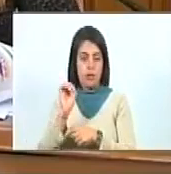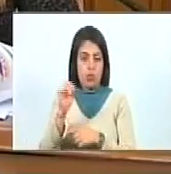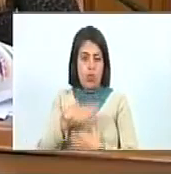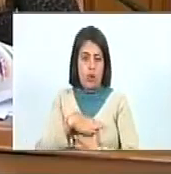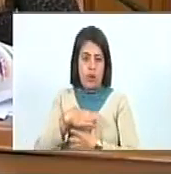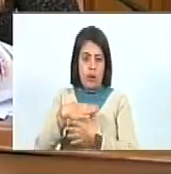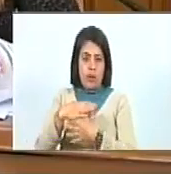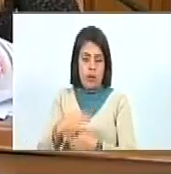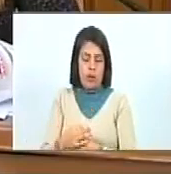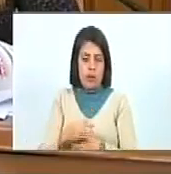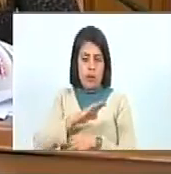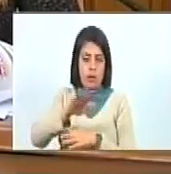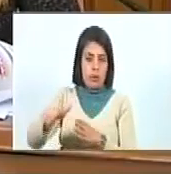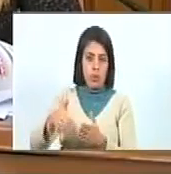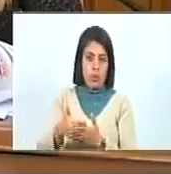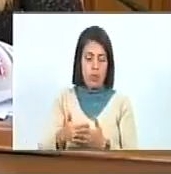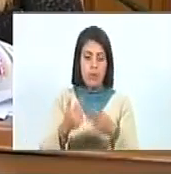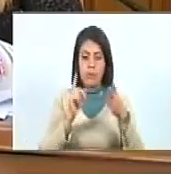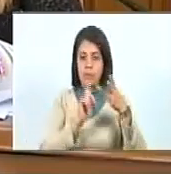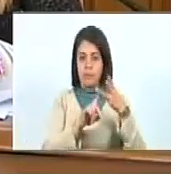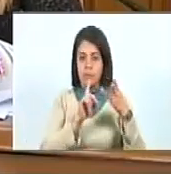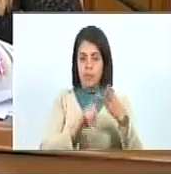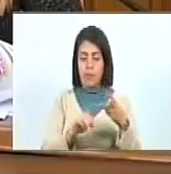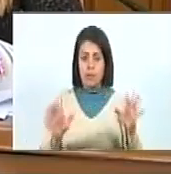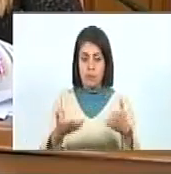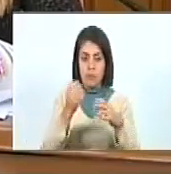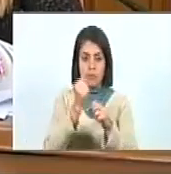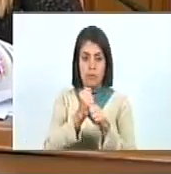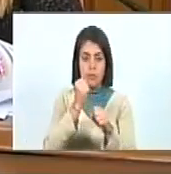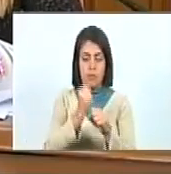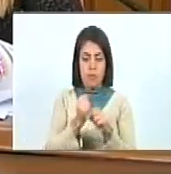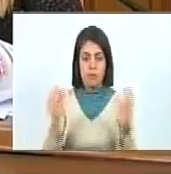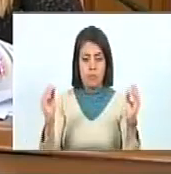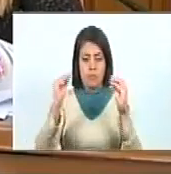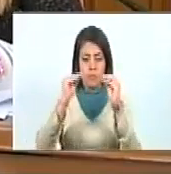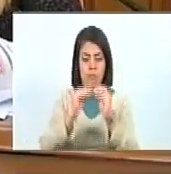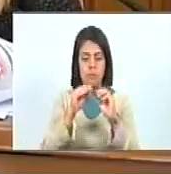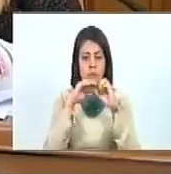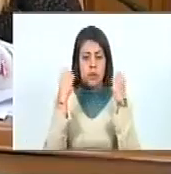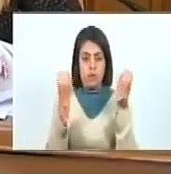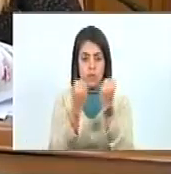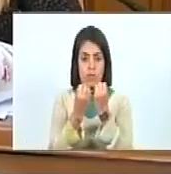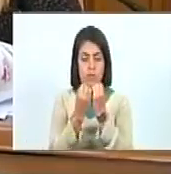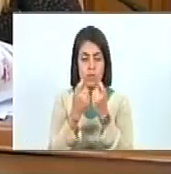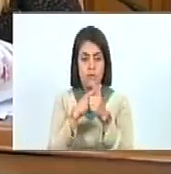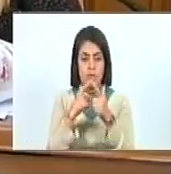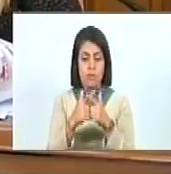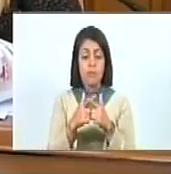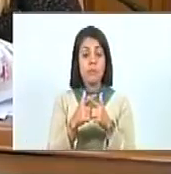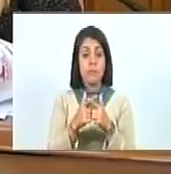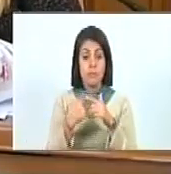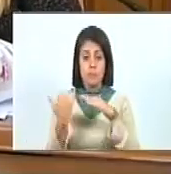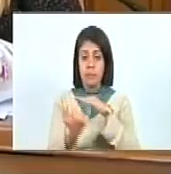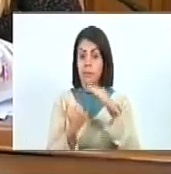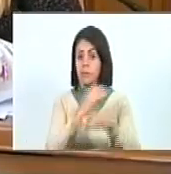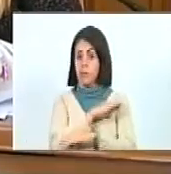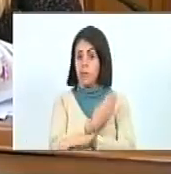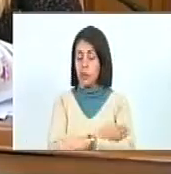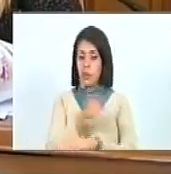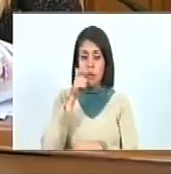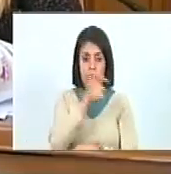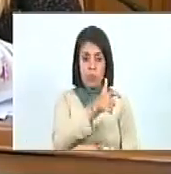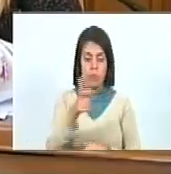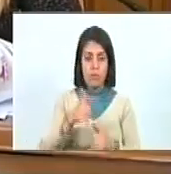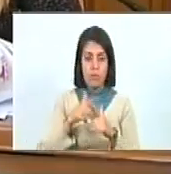intereses colectivos. 3. Fomentar el trabajo articulado de las organizaciones e instancias del poder popular